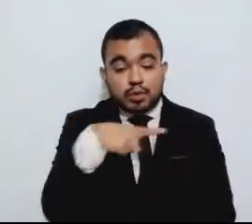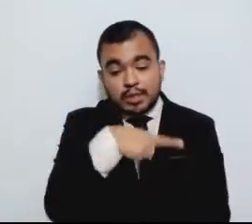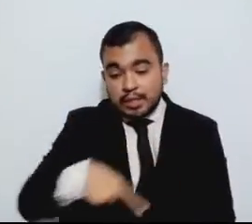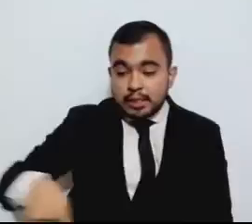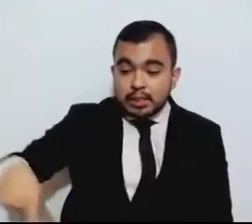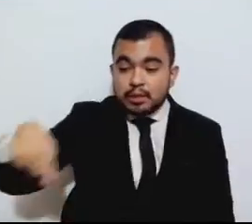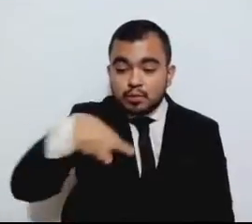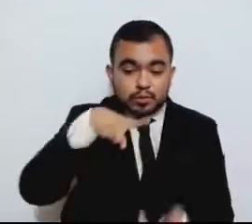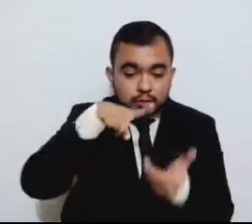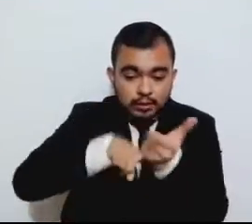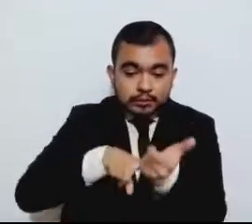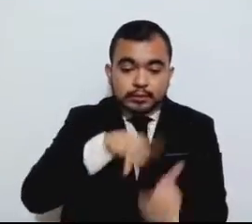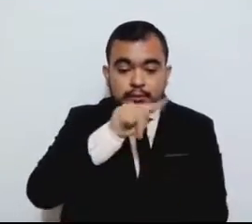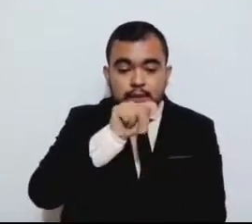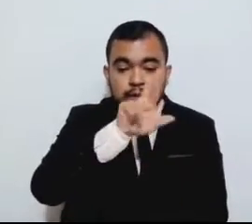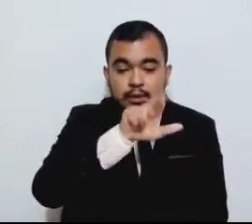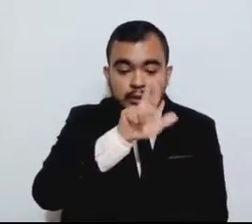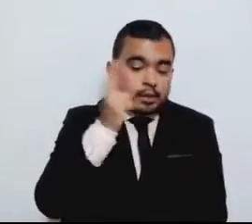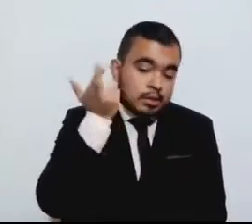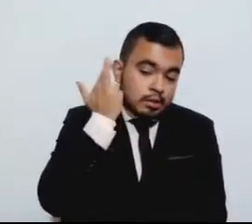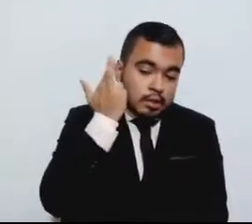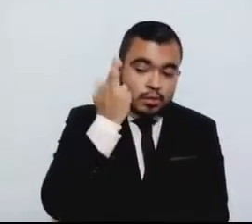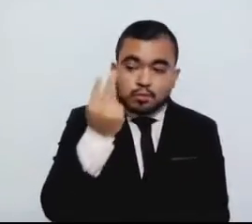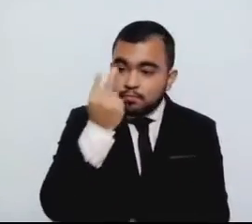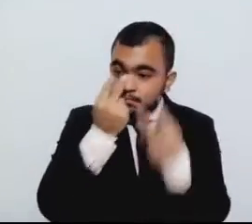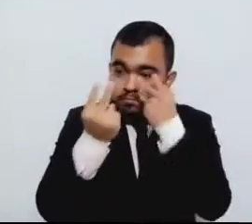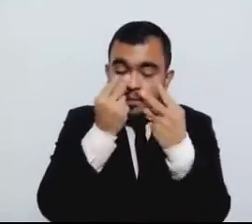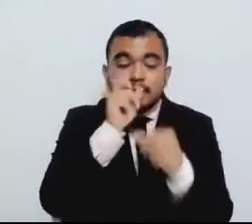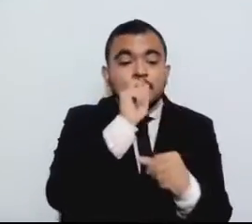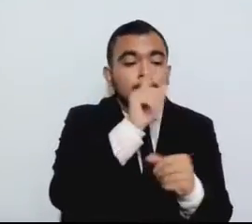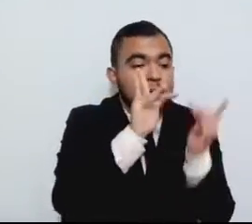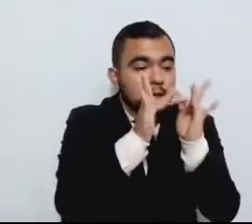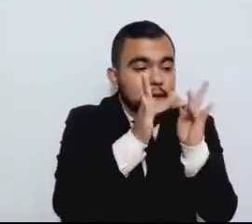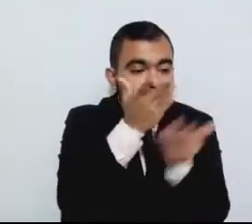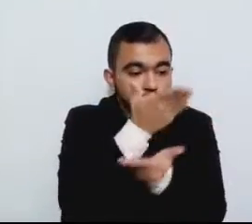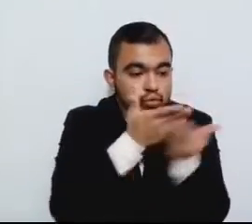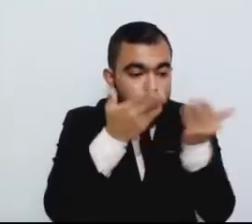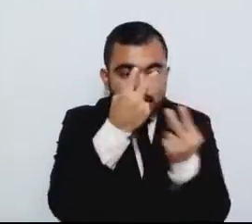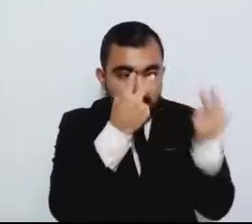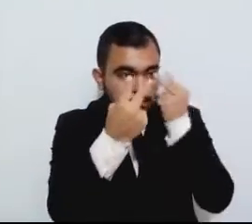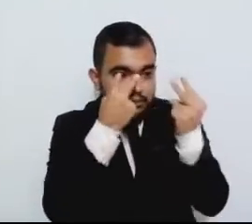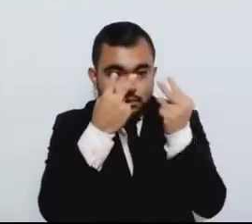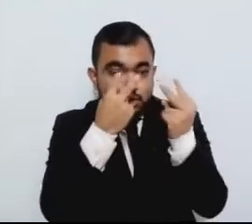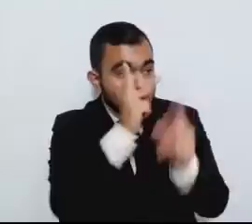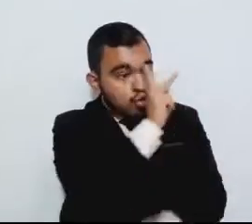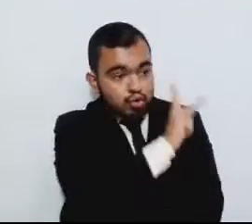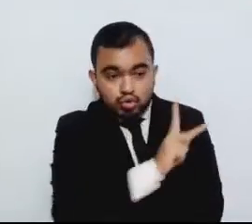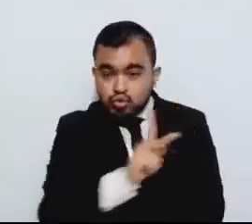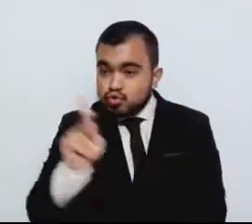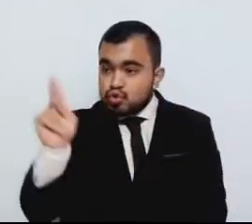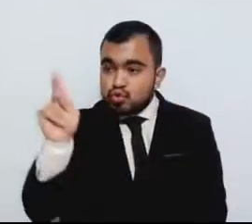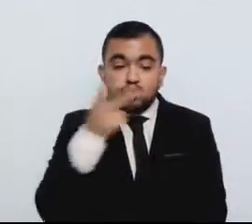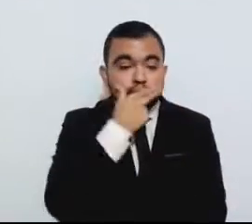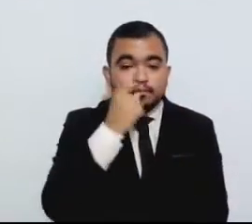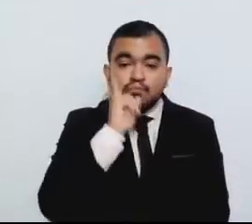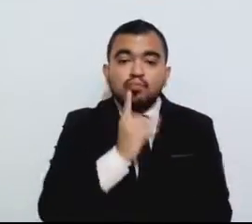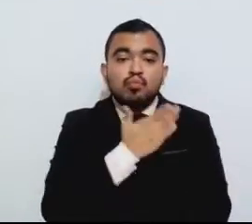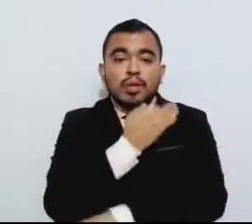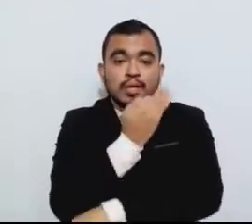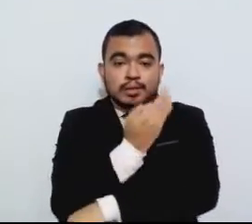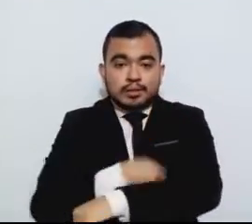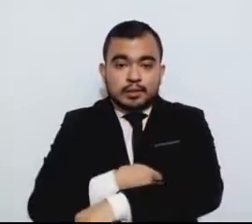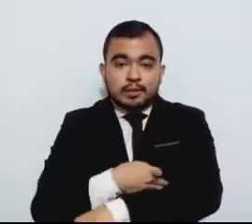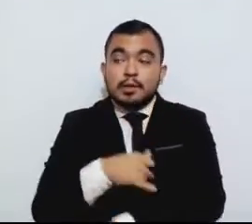comunicación y las redes sociales, buenas tardes a todas y a todos. El italiano